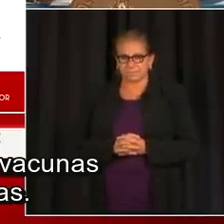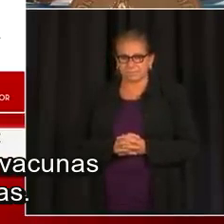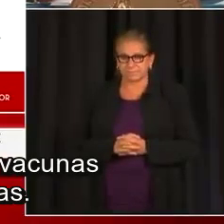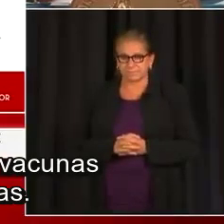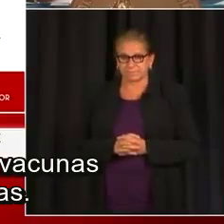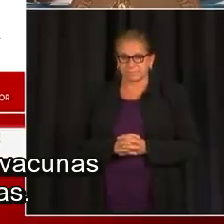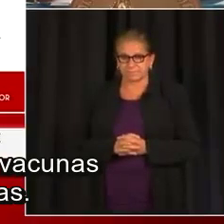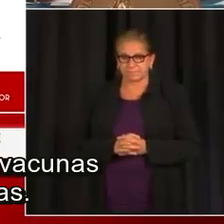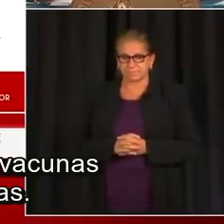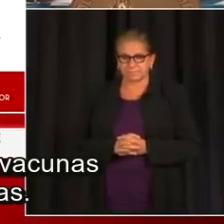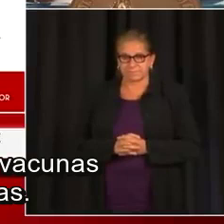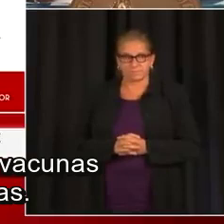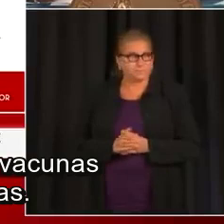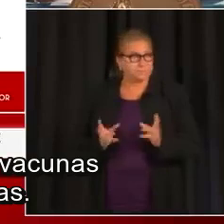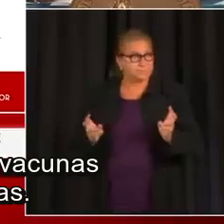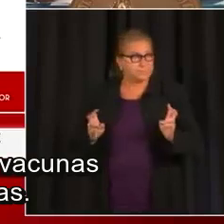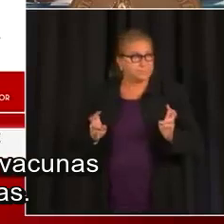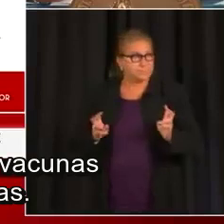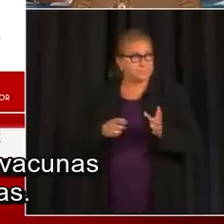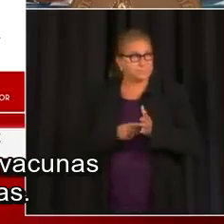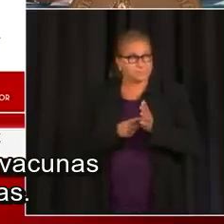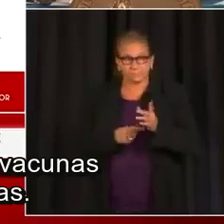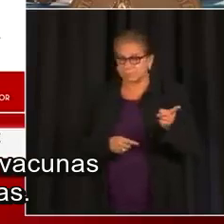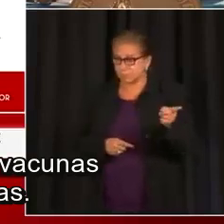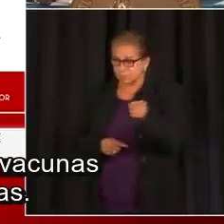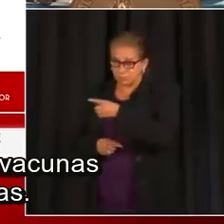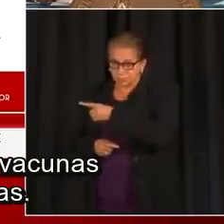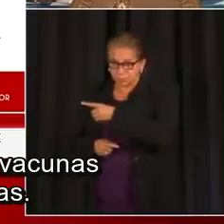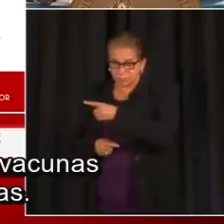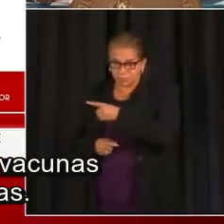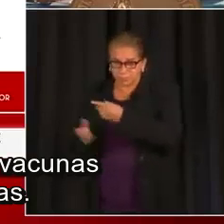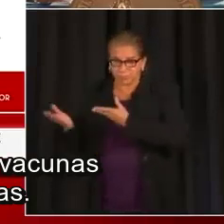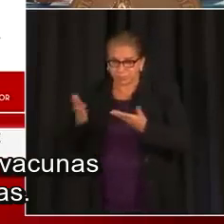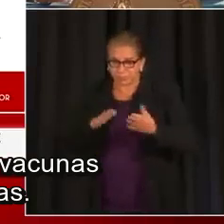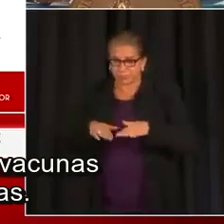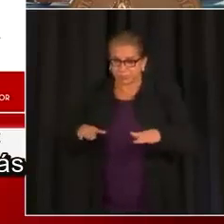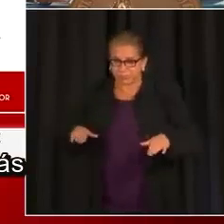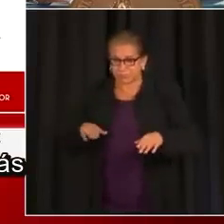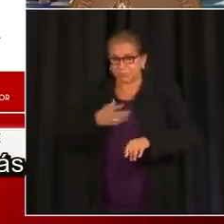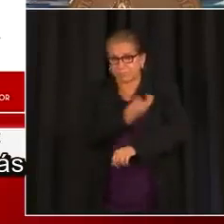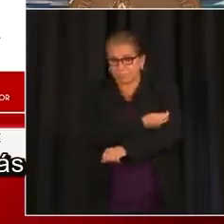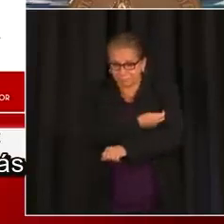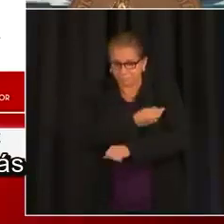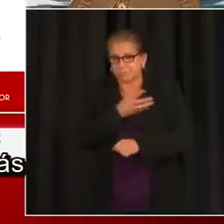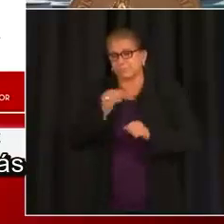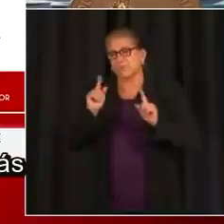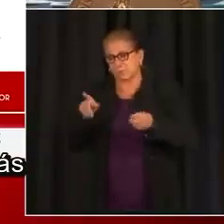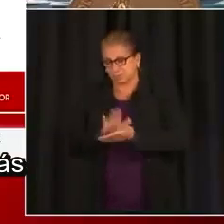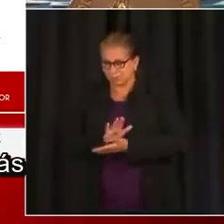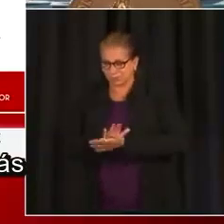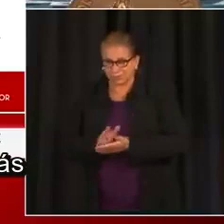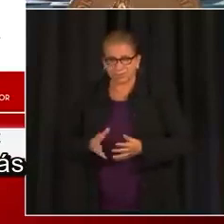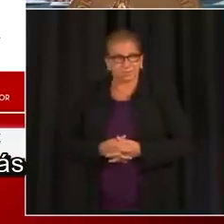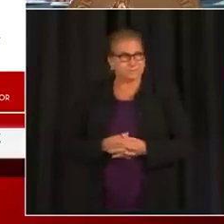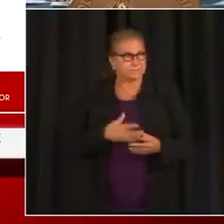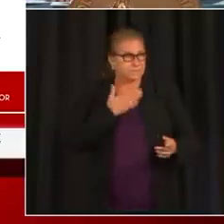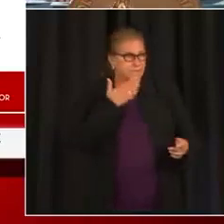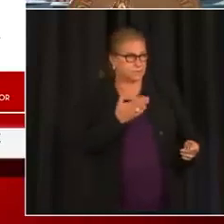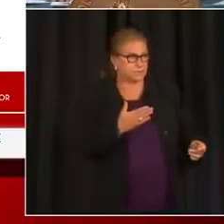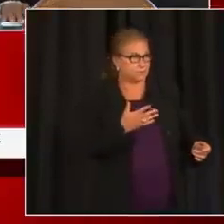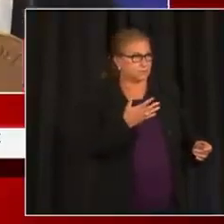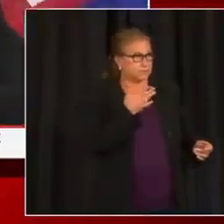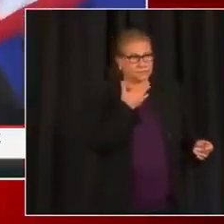sus vacunas pediátricas regulares requeridas, y la doctora Nesbitt va a hablar más al respecto.